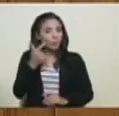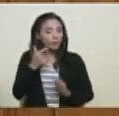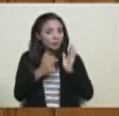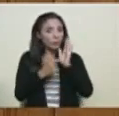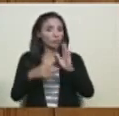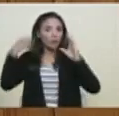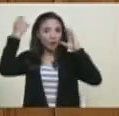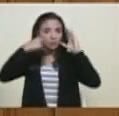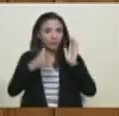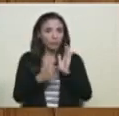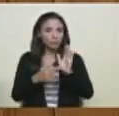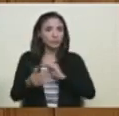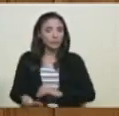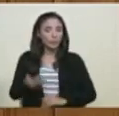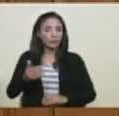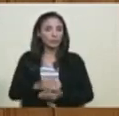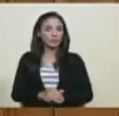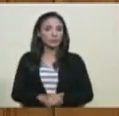presentárselo.